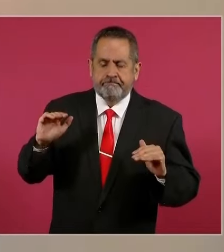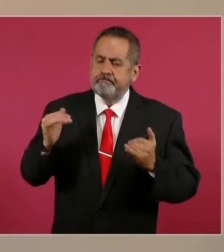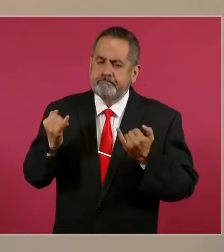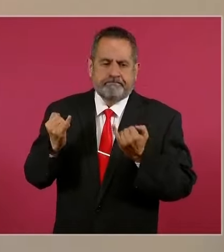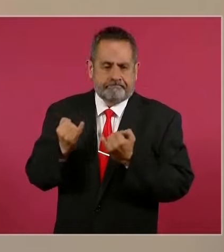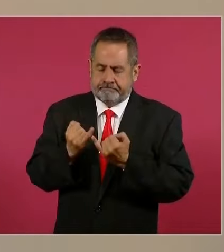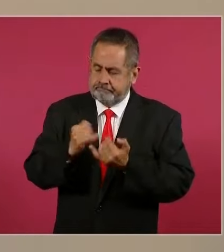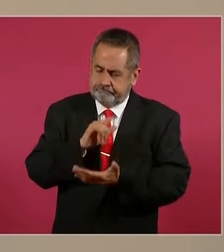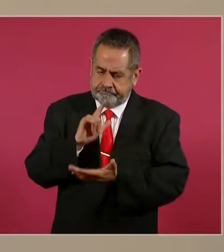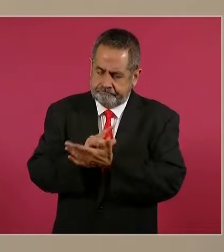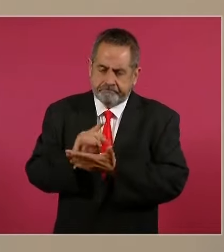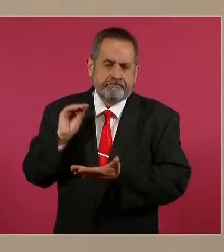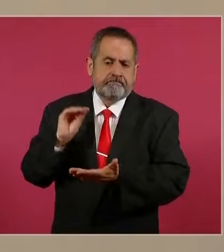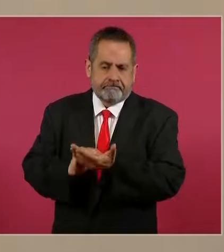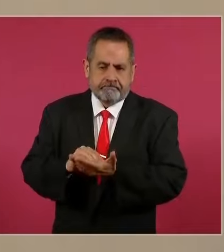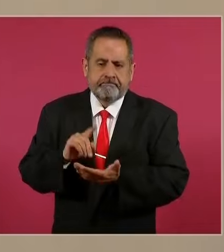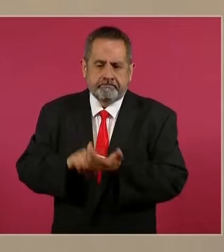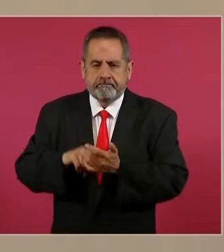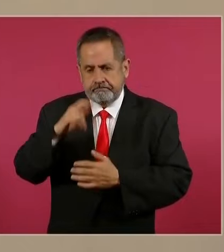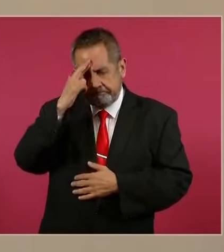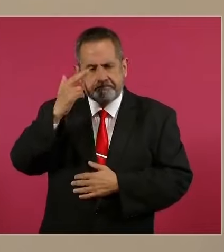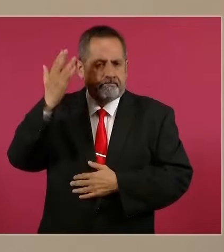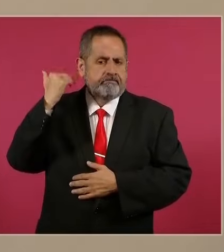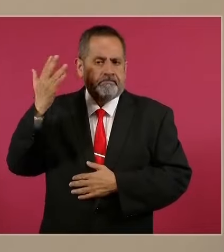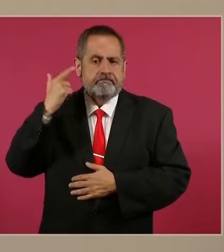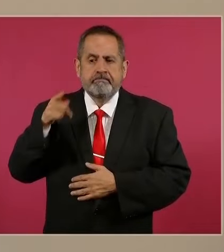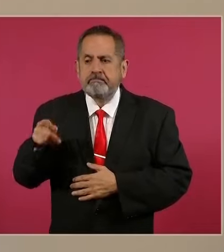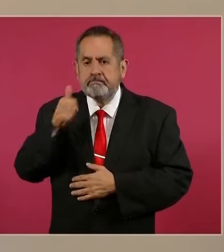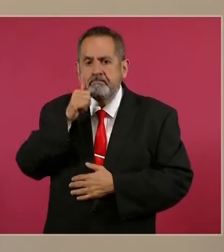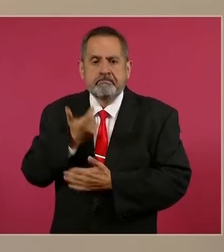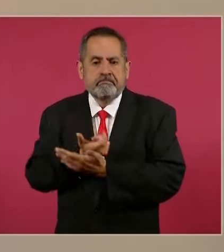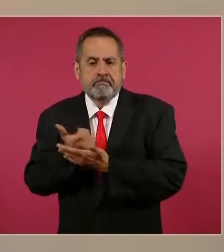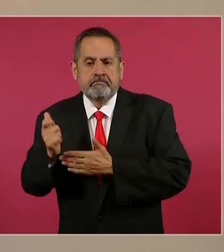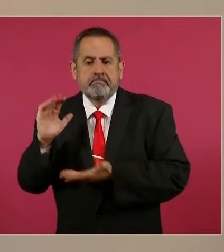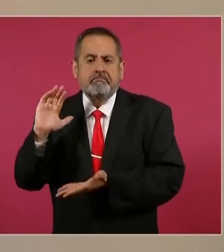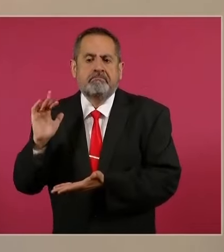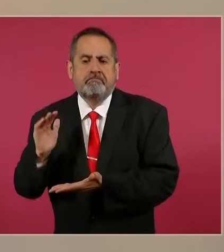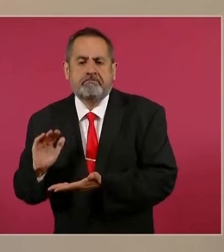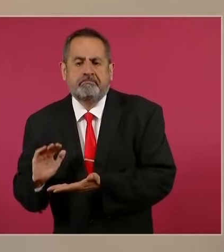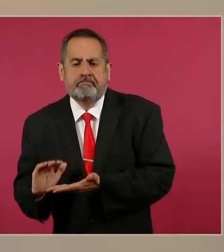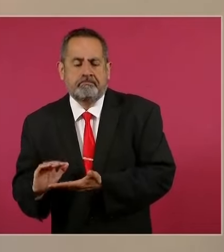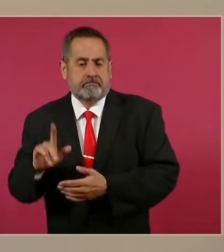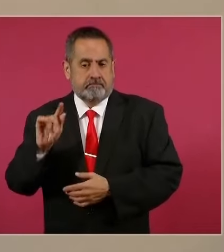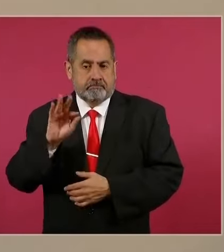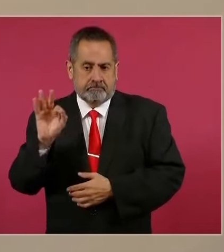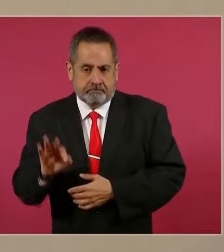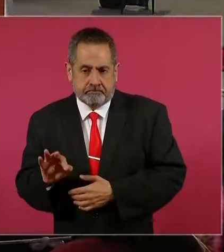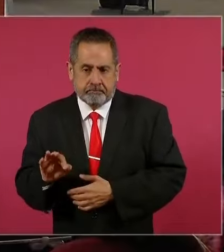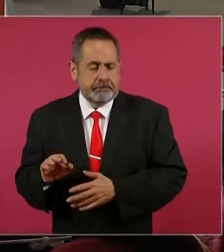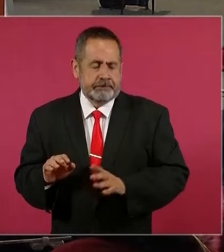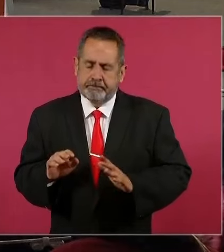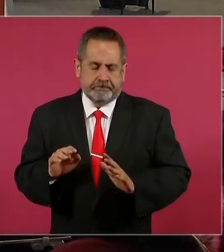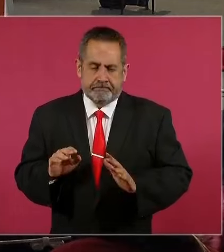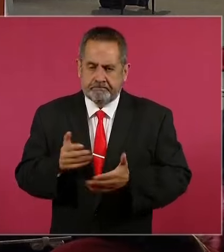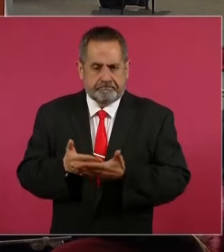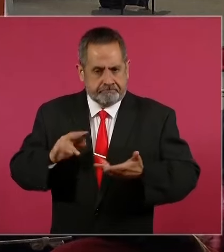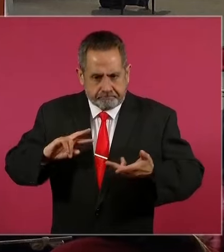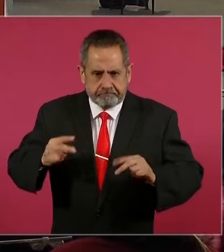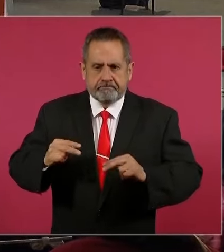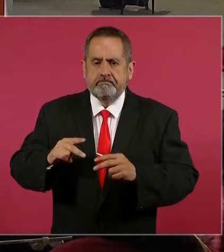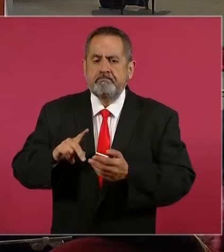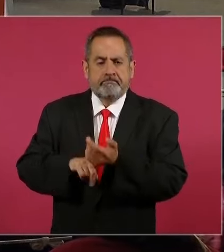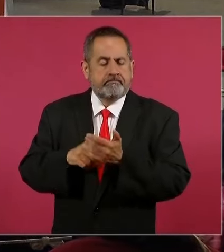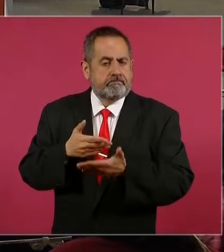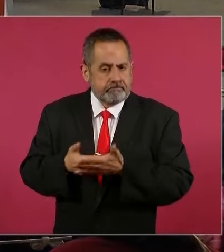salario mínimo y llegar a disminuir casi el 70 por ciento de su poder adquisitivo. Y